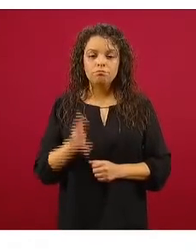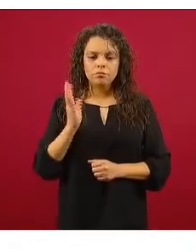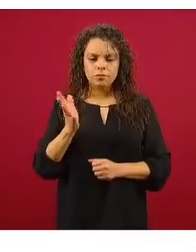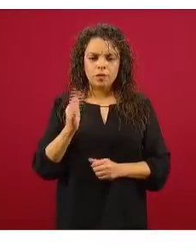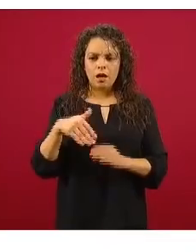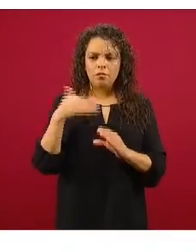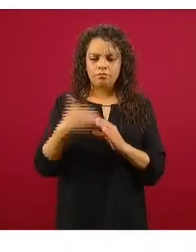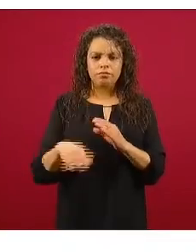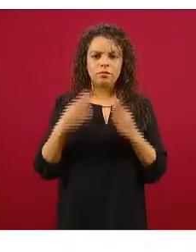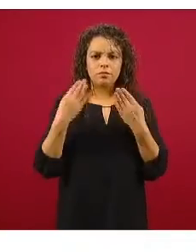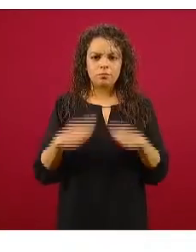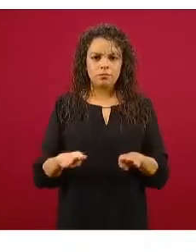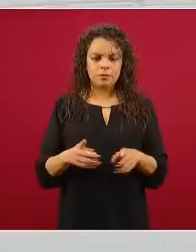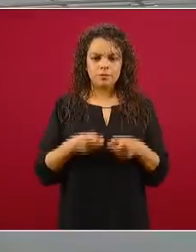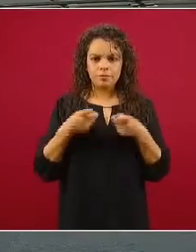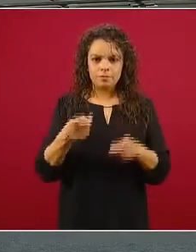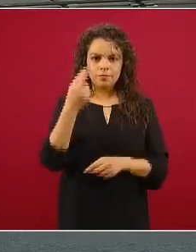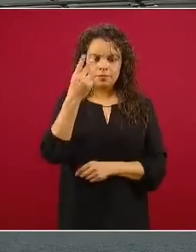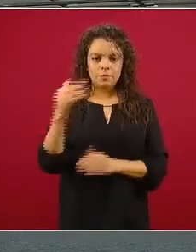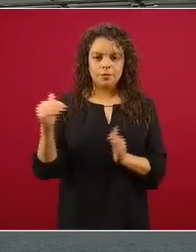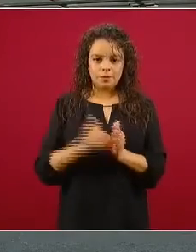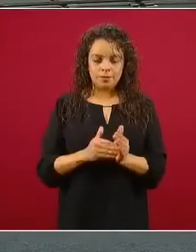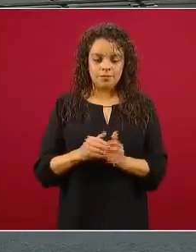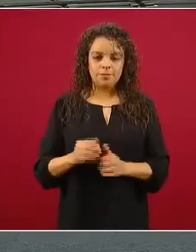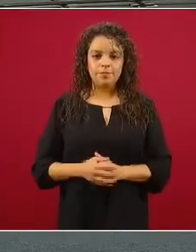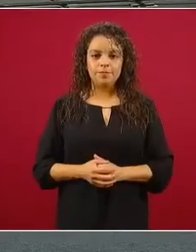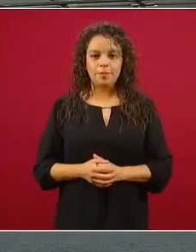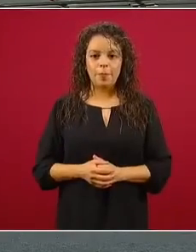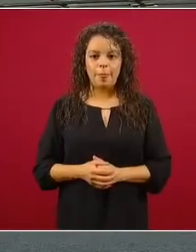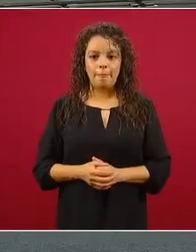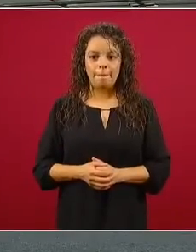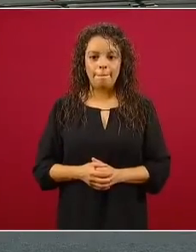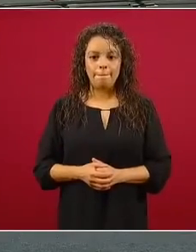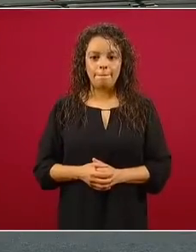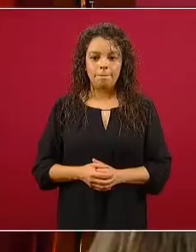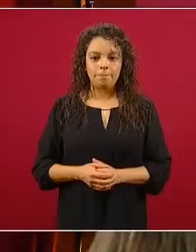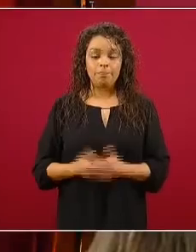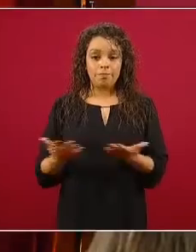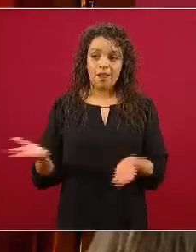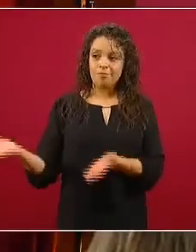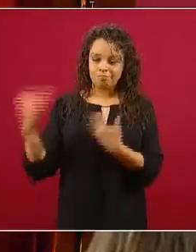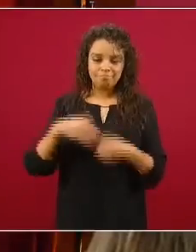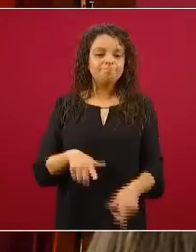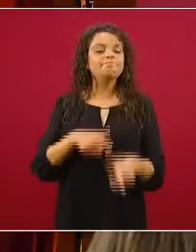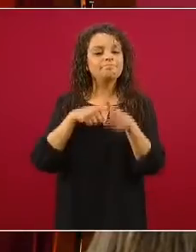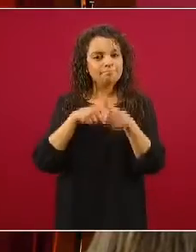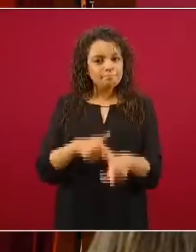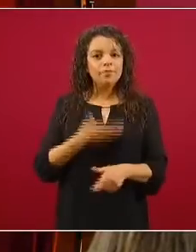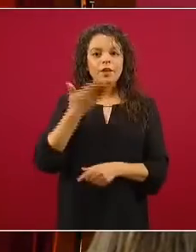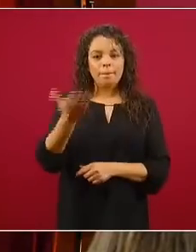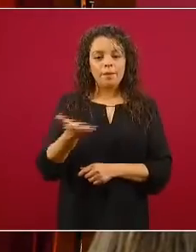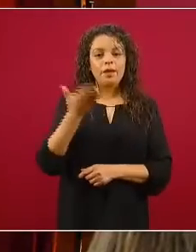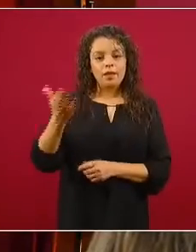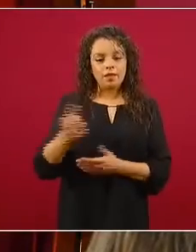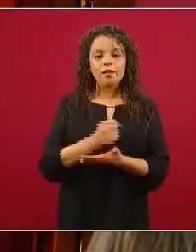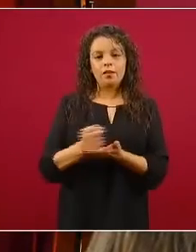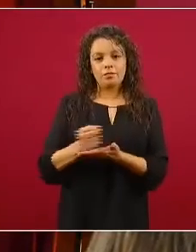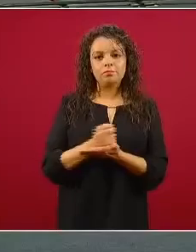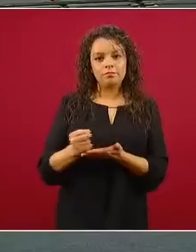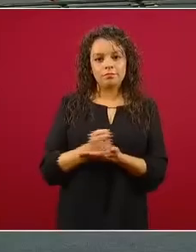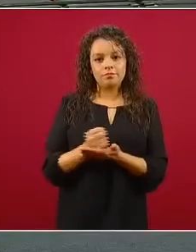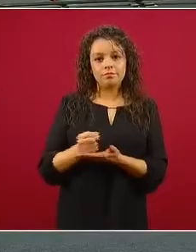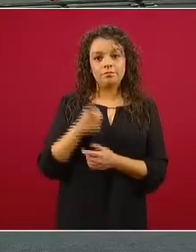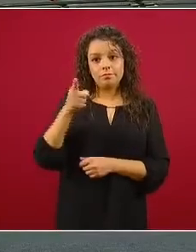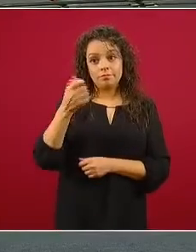en la cuenta que nos lo pidieron los 25 mil pesos. Los invitamos a seguir solicitándolos y así es su